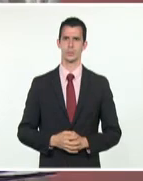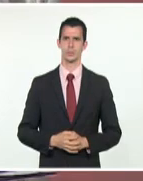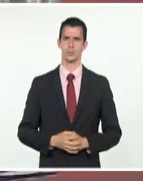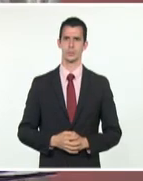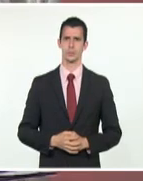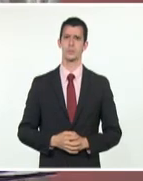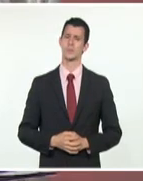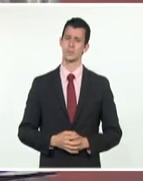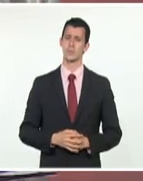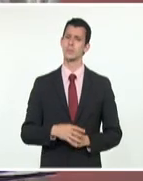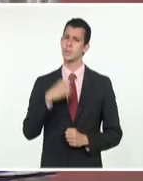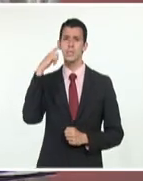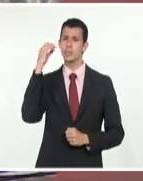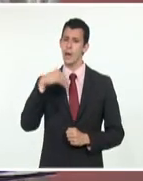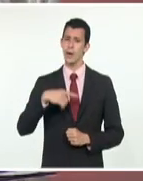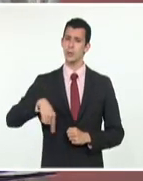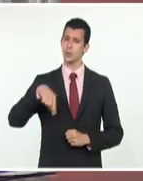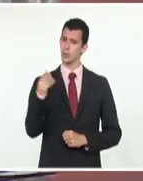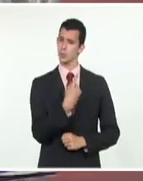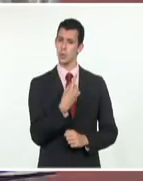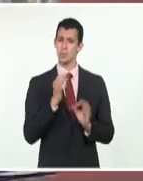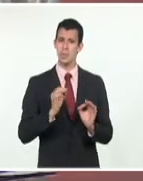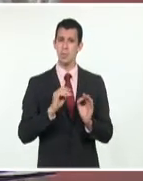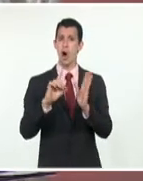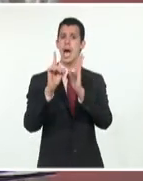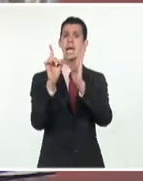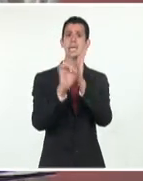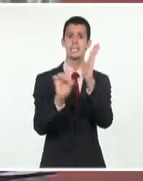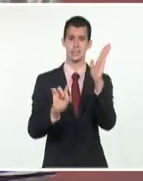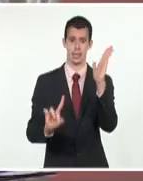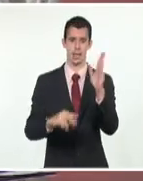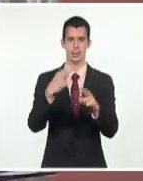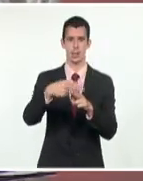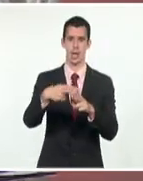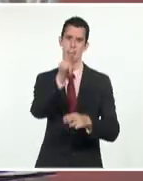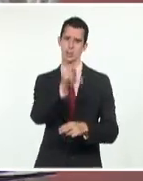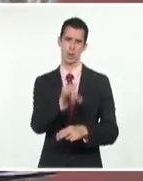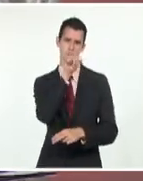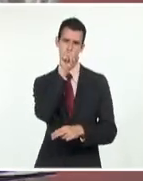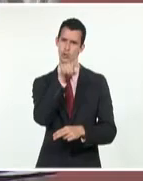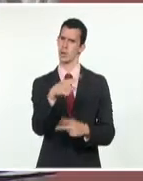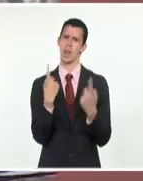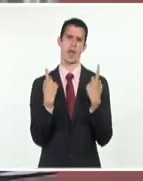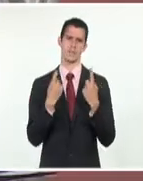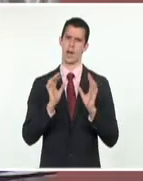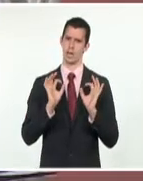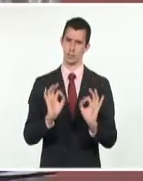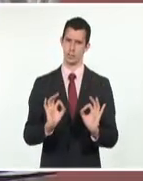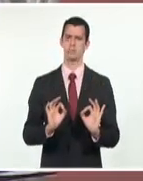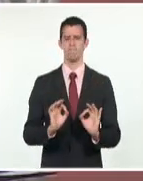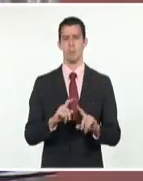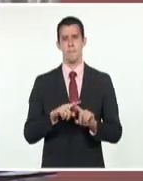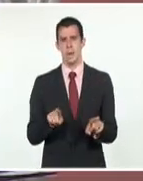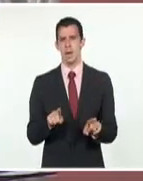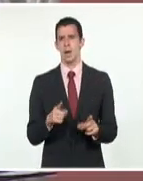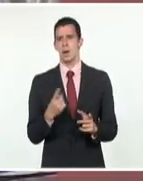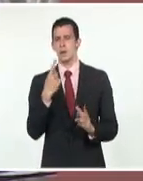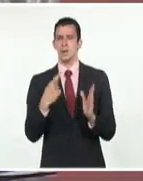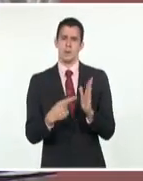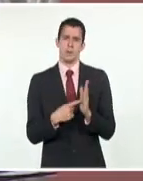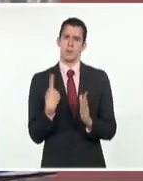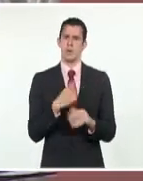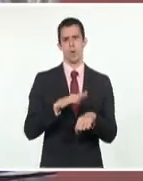el servicio eléctrico a la población y bueno, pero realmente son situaciones que se nos han dado coyuntural